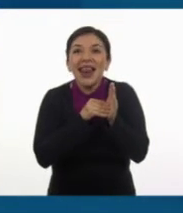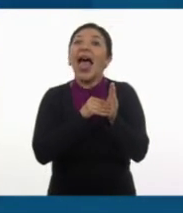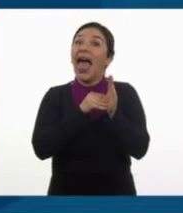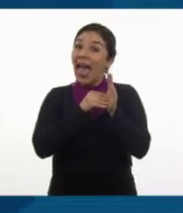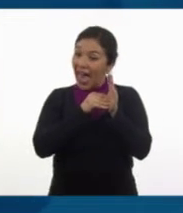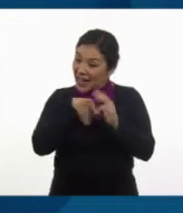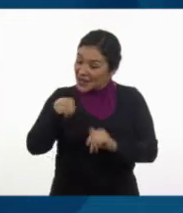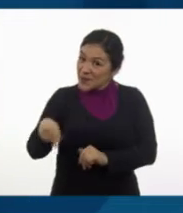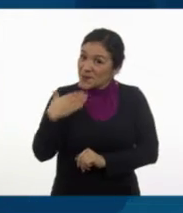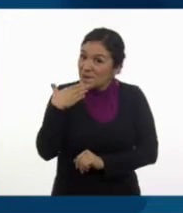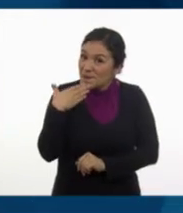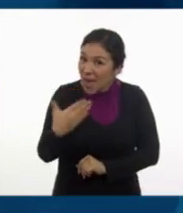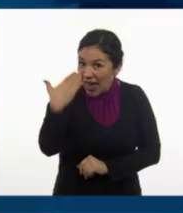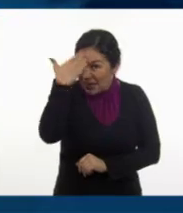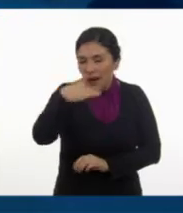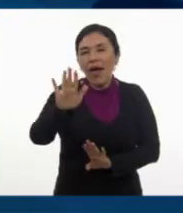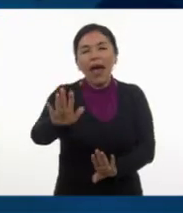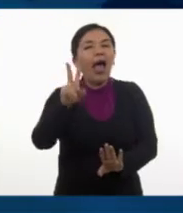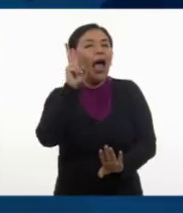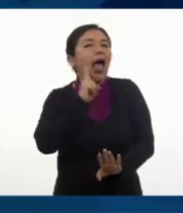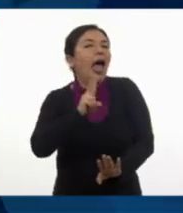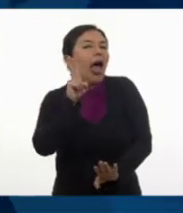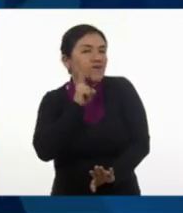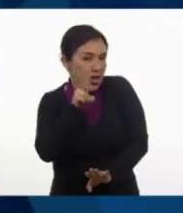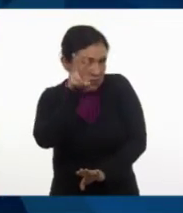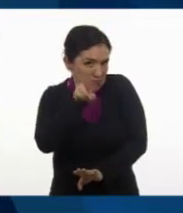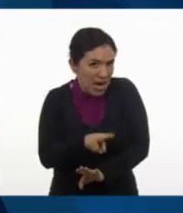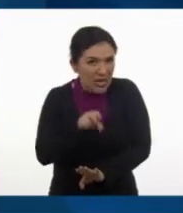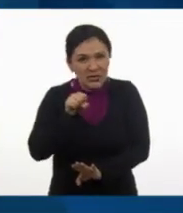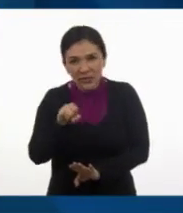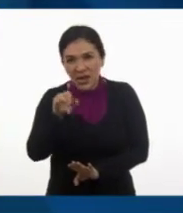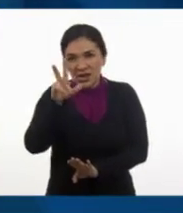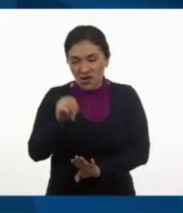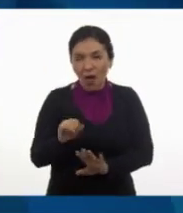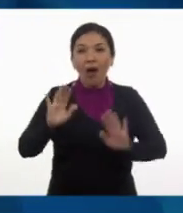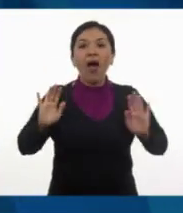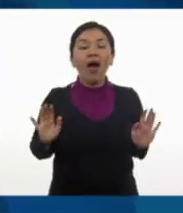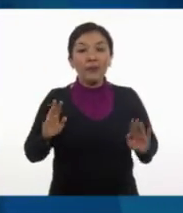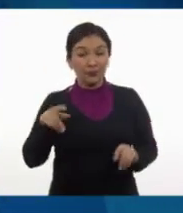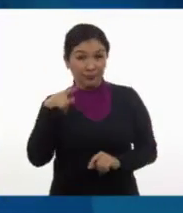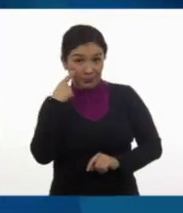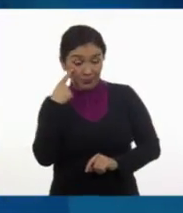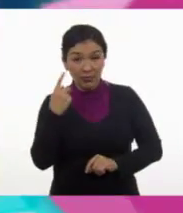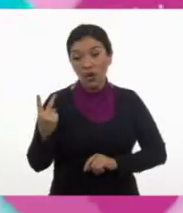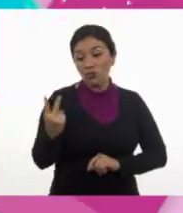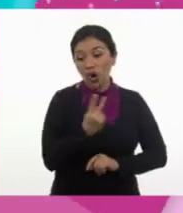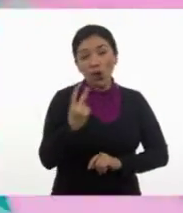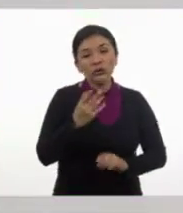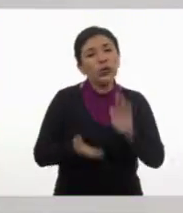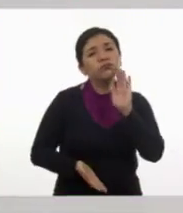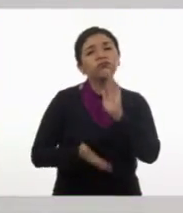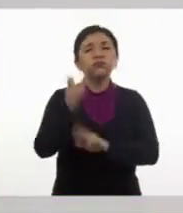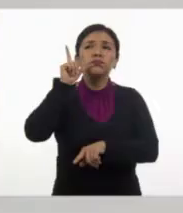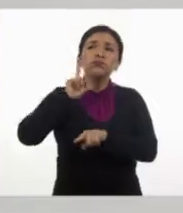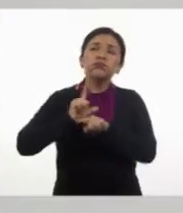Ah, muy bien, Tom, pero vamos a comprobarlo. A ver, ellos se fueron,